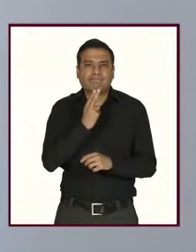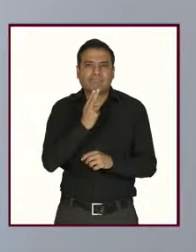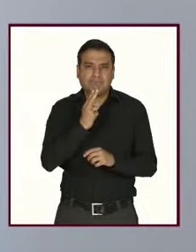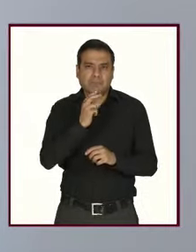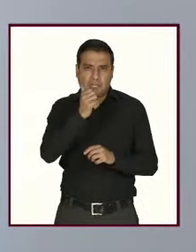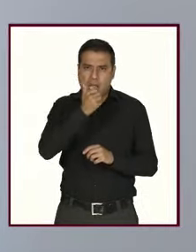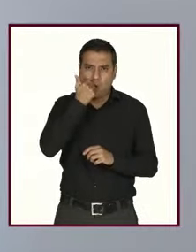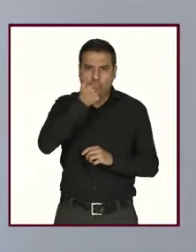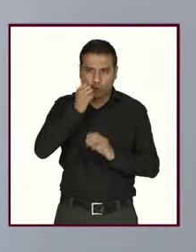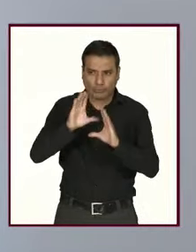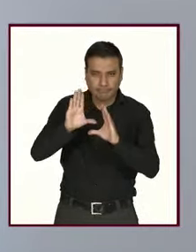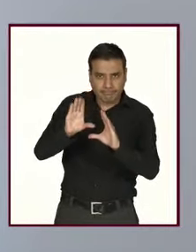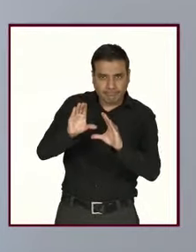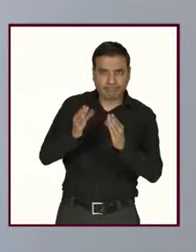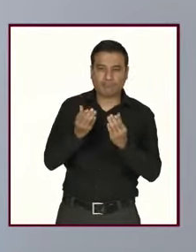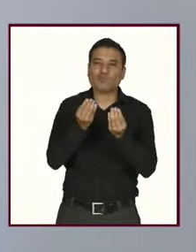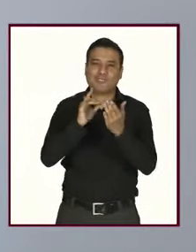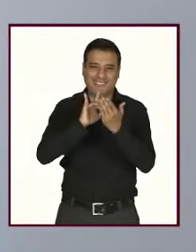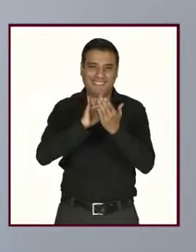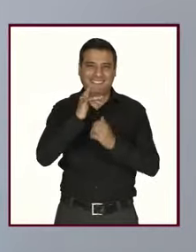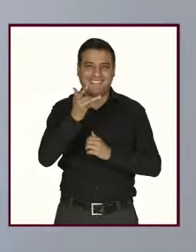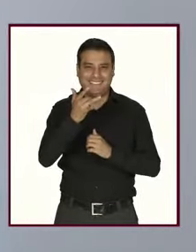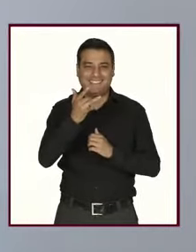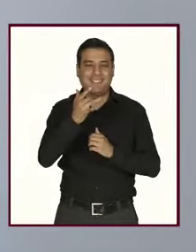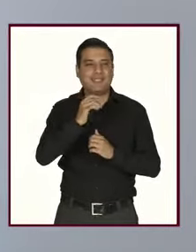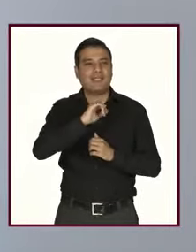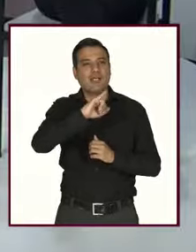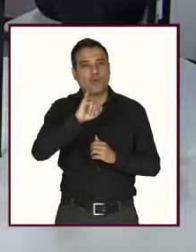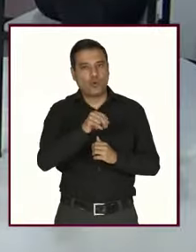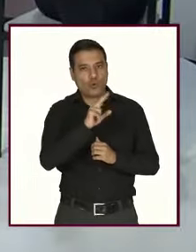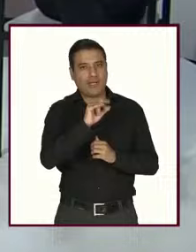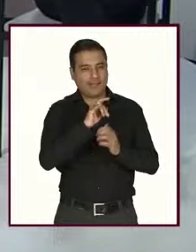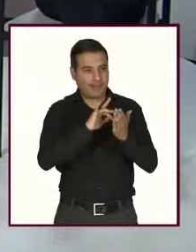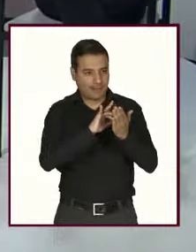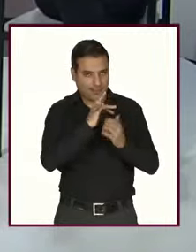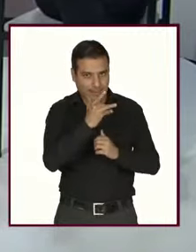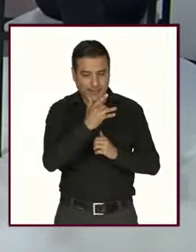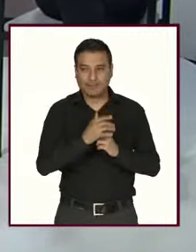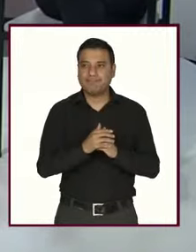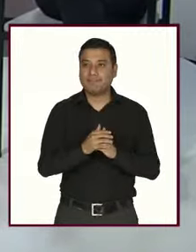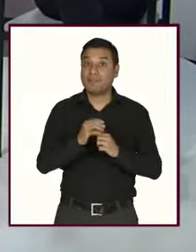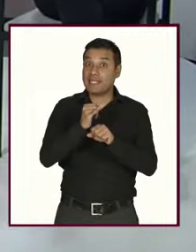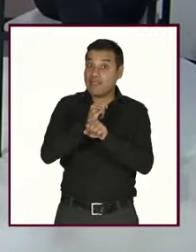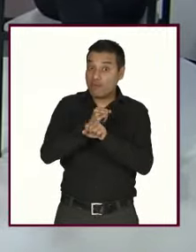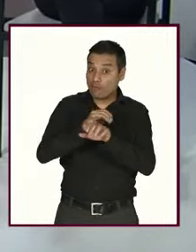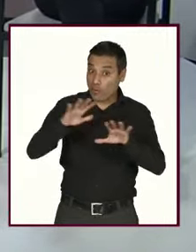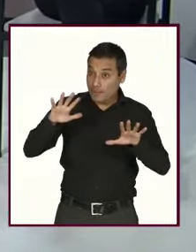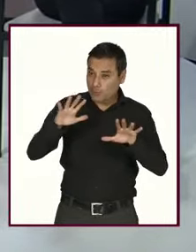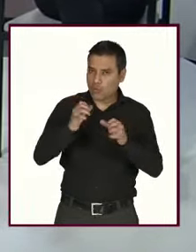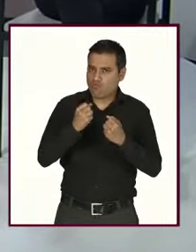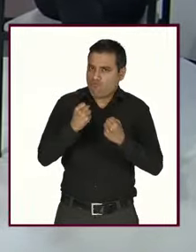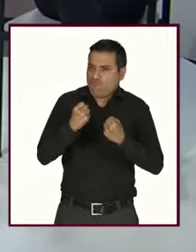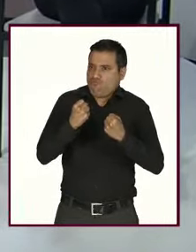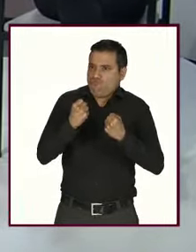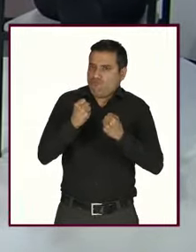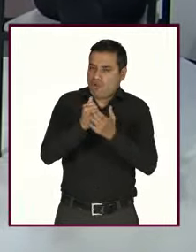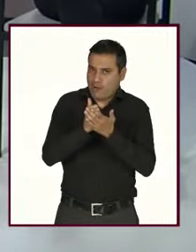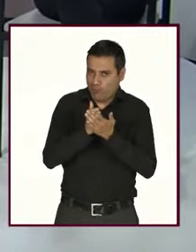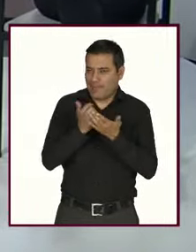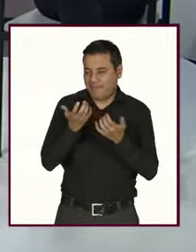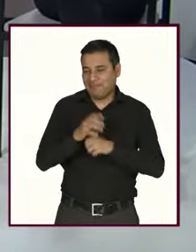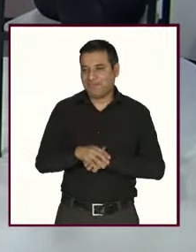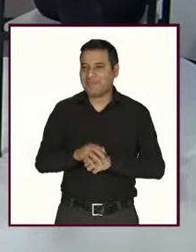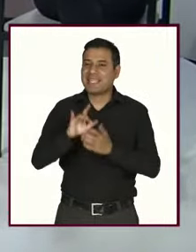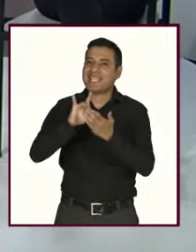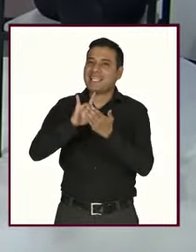con sus estudiantes muchísimas gracias Julieta dicen que información es poder Anabel muchísimas gracias gracias a nuestras